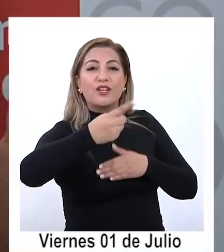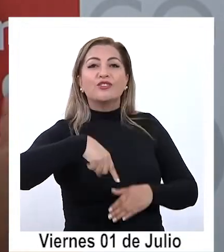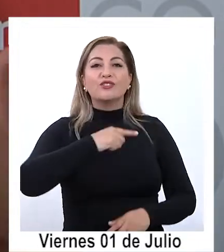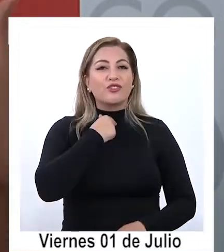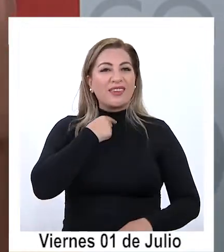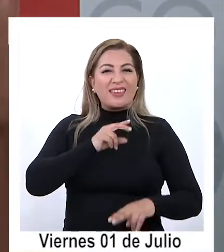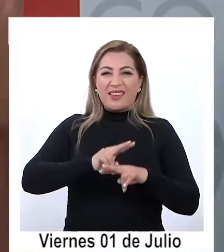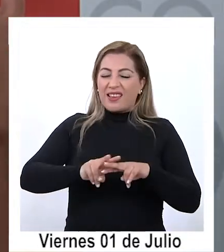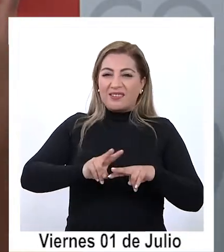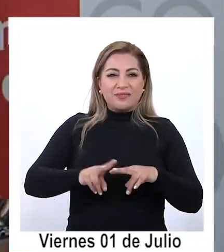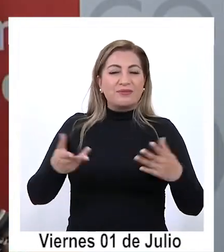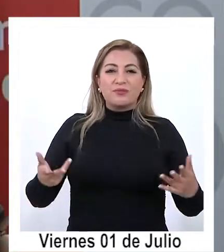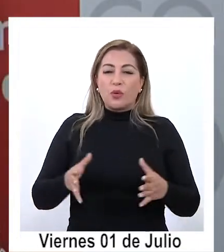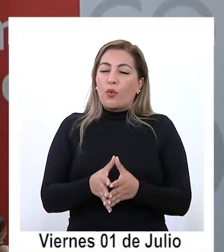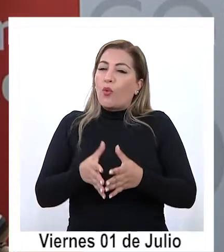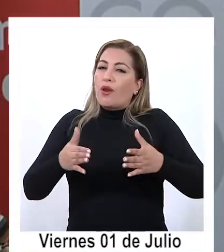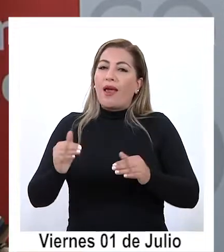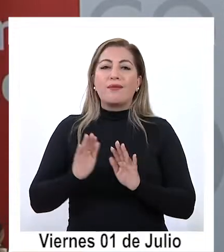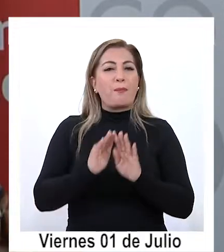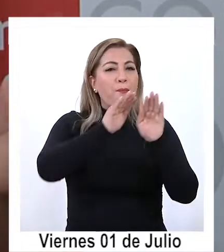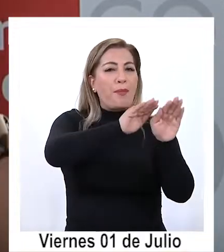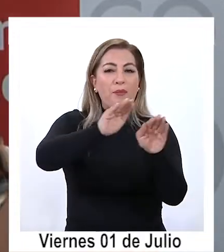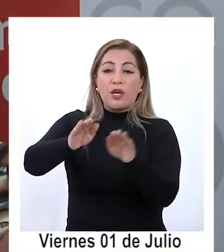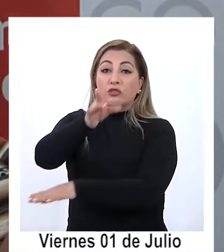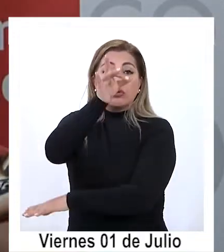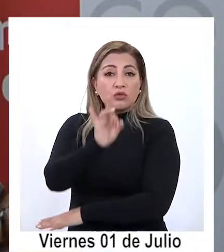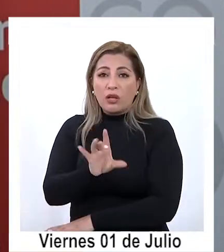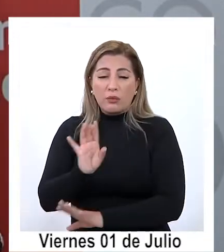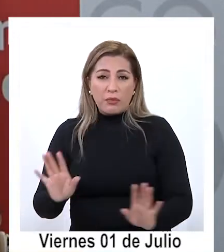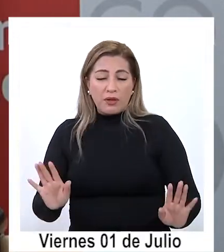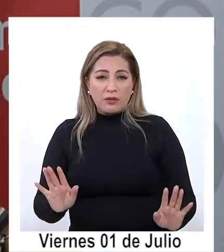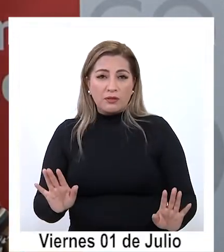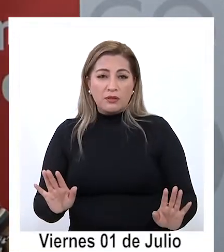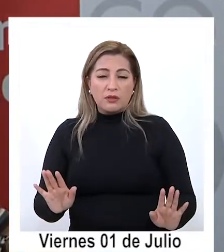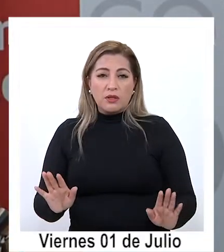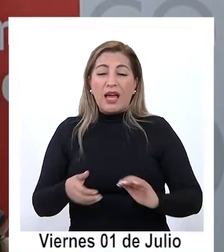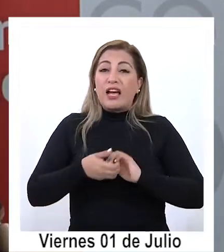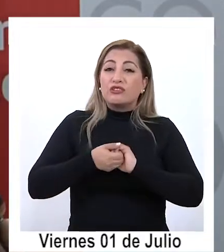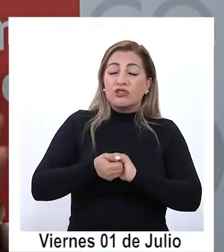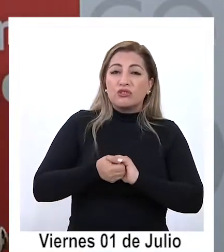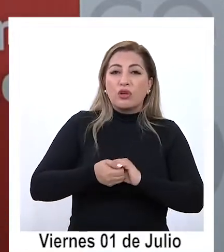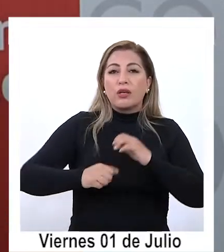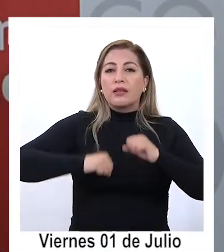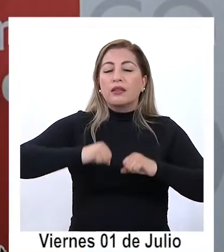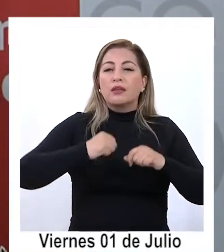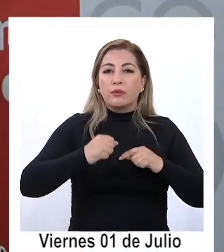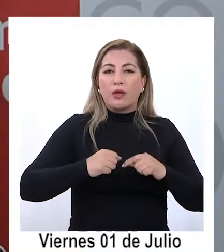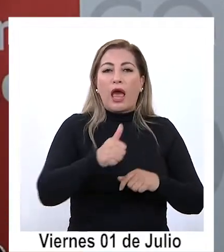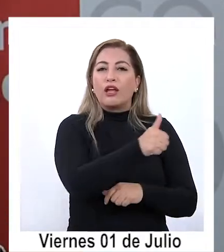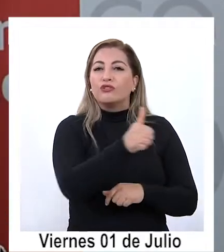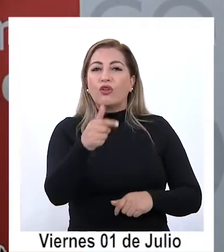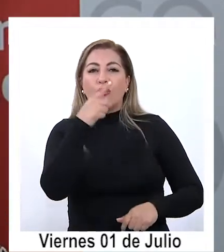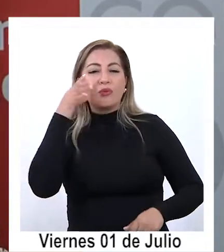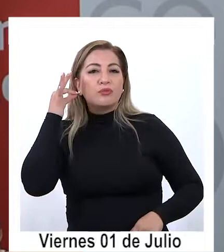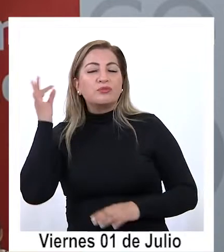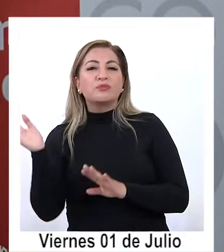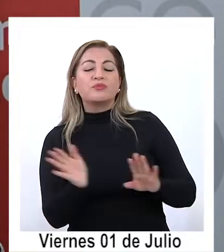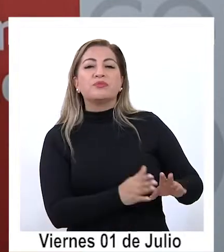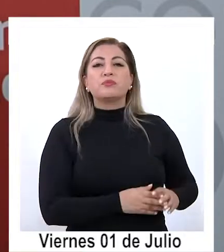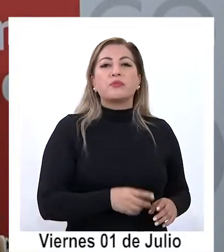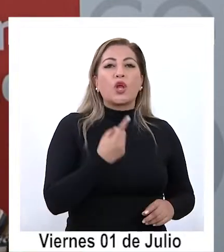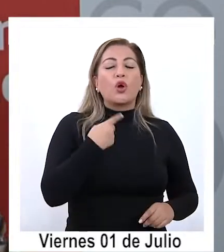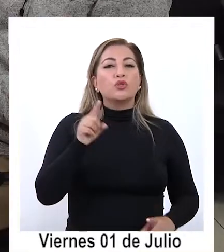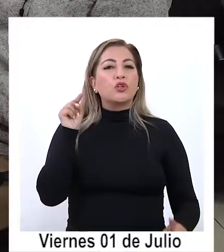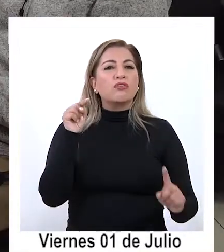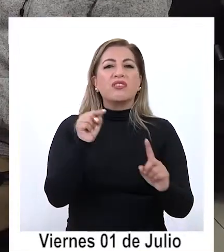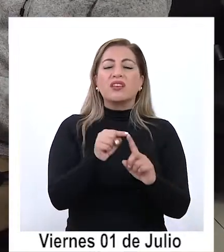queremos es hacer un tremendo aporte cierto no solo a la asociación de industriales sino que a todos nuestros usuarios uno de los